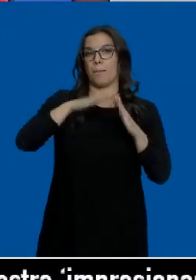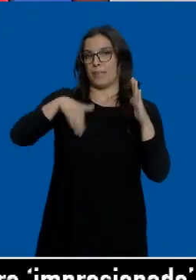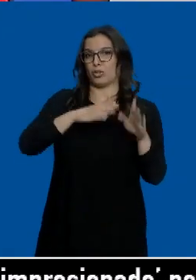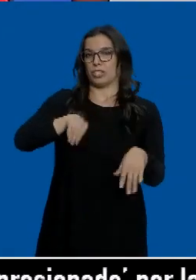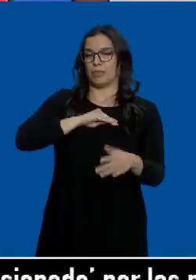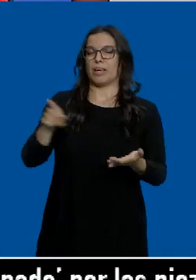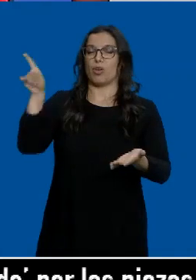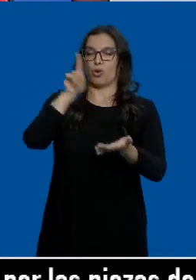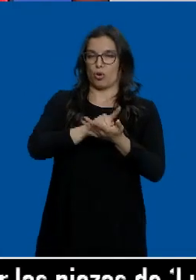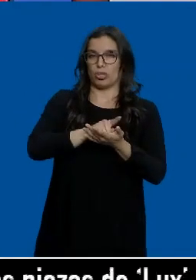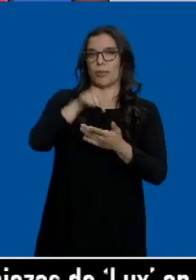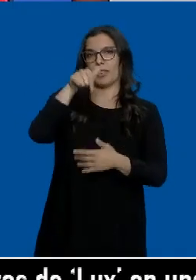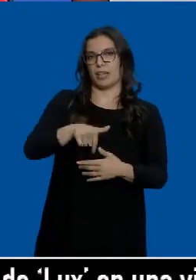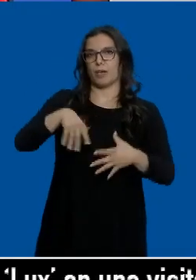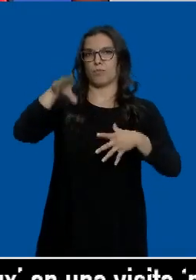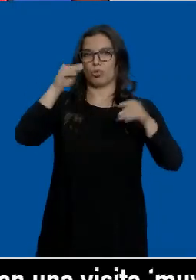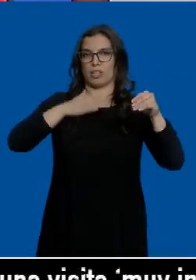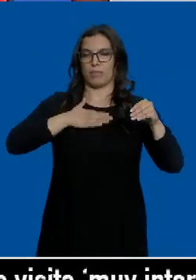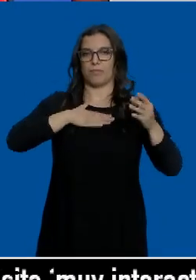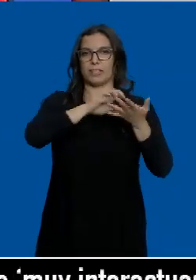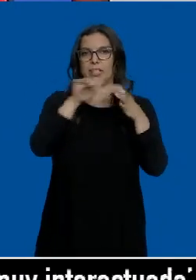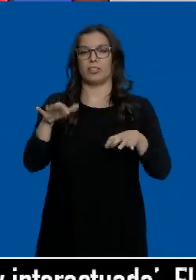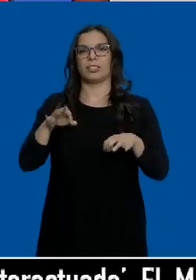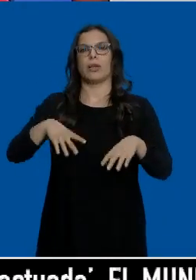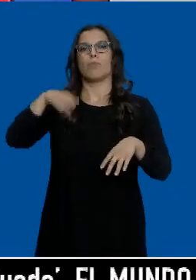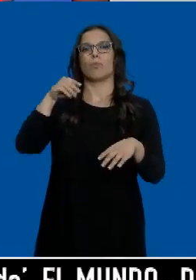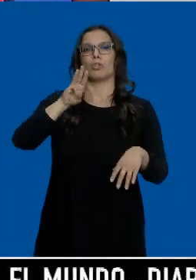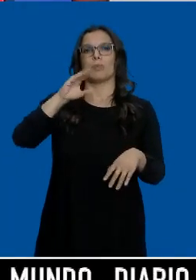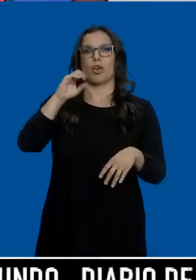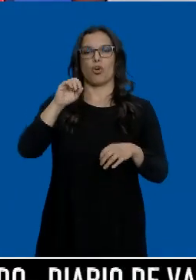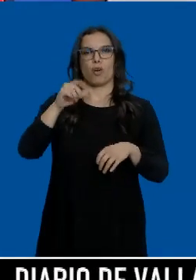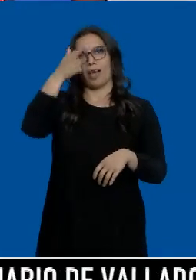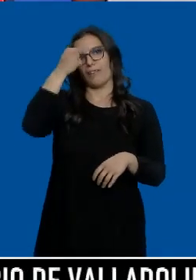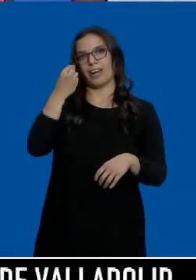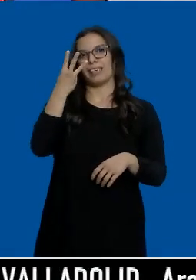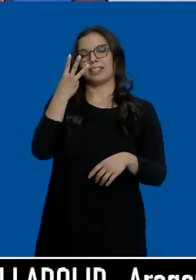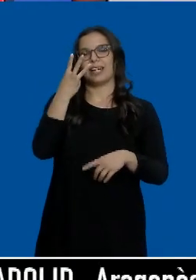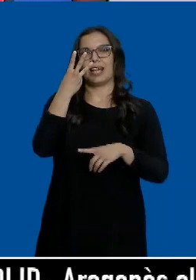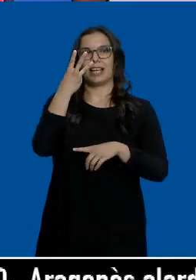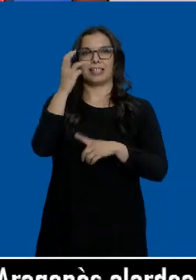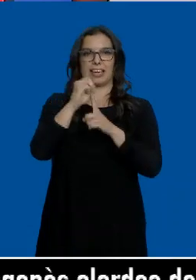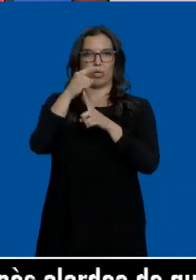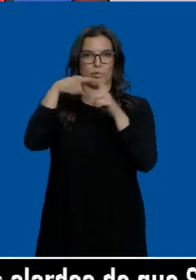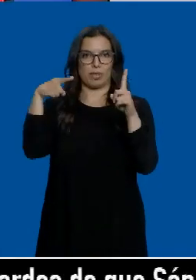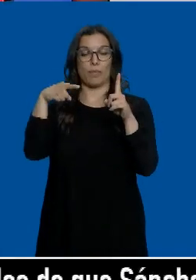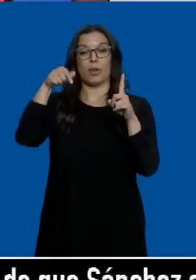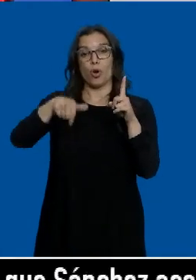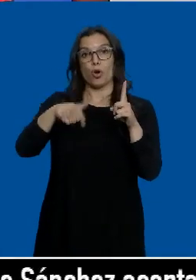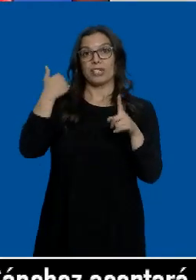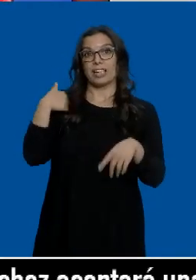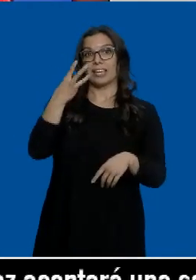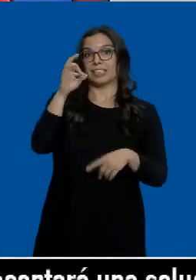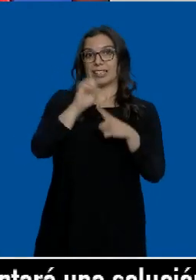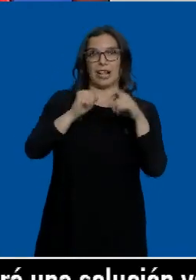España se ha vuelto a dar en zonas de montaña de Castilla y León, en el puerto del Pico, en Ávila, con 3 grados y medio. Ya hoy superaremos los